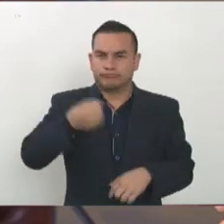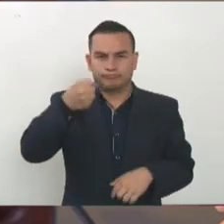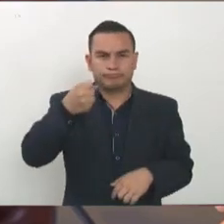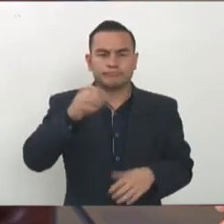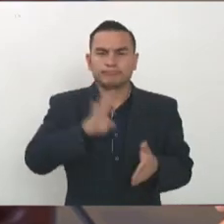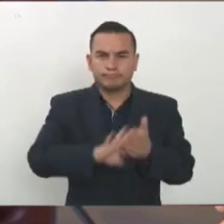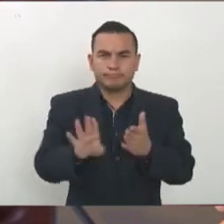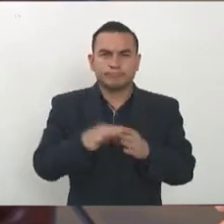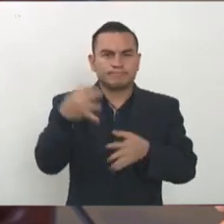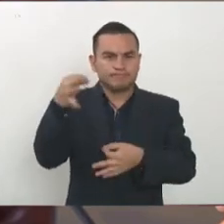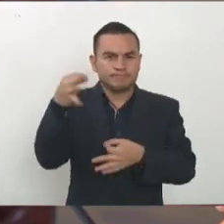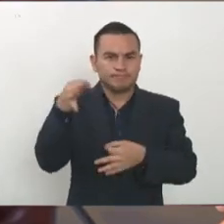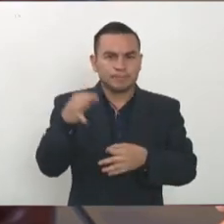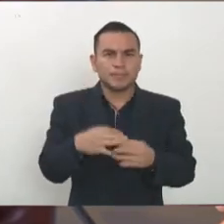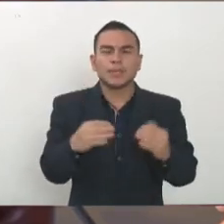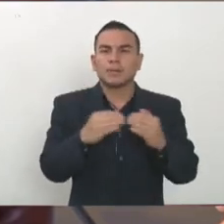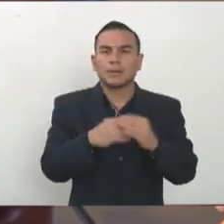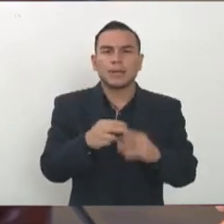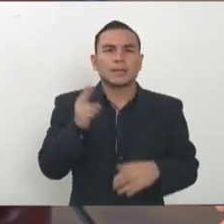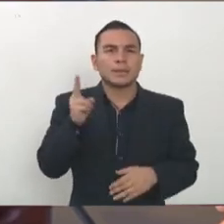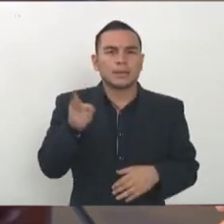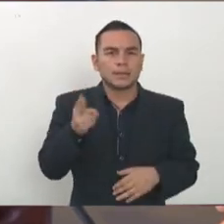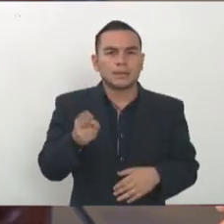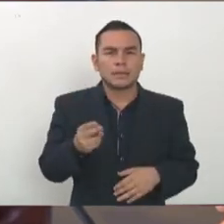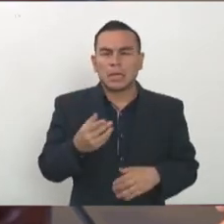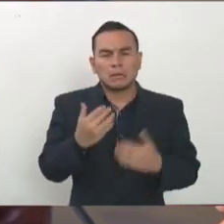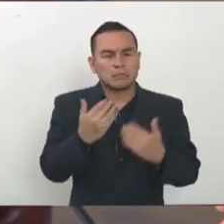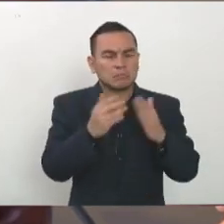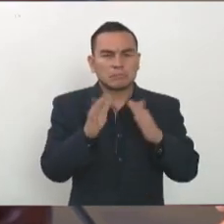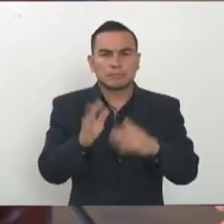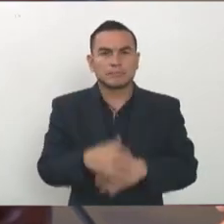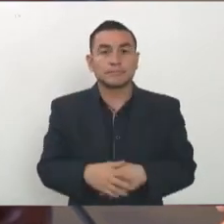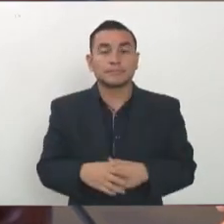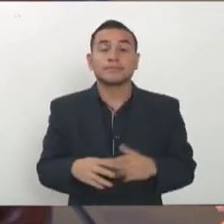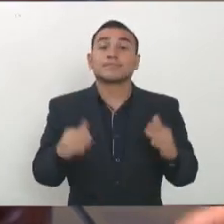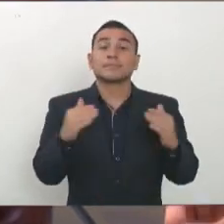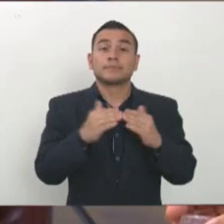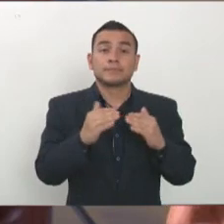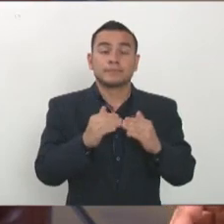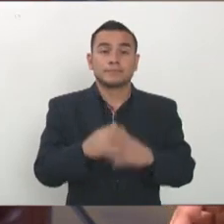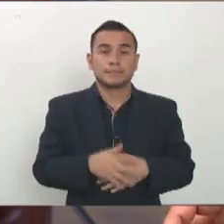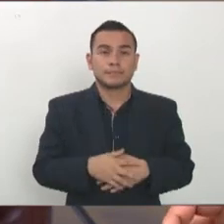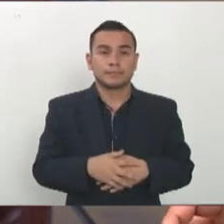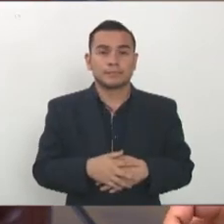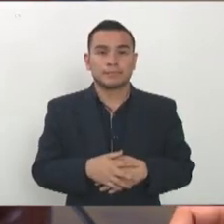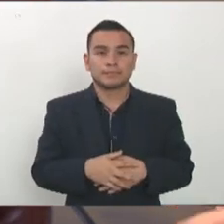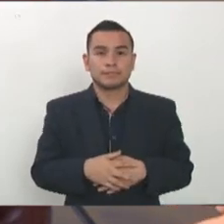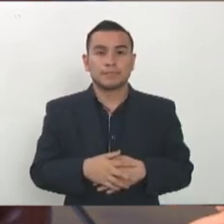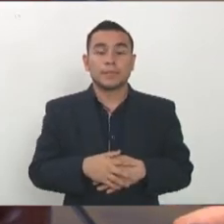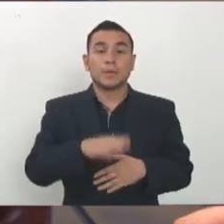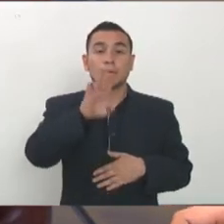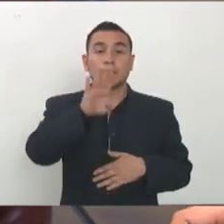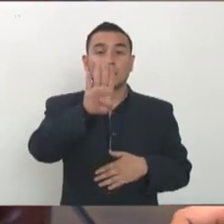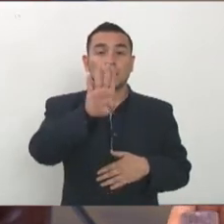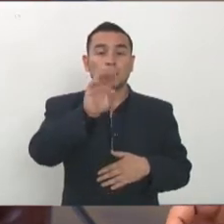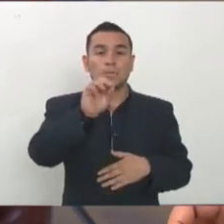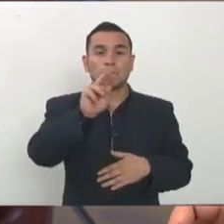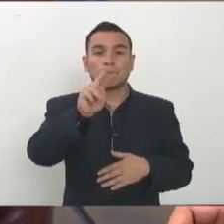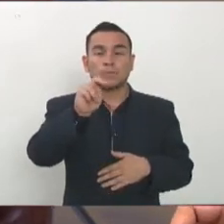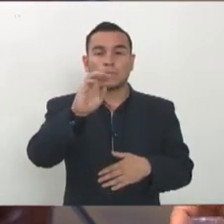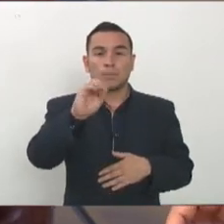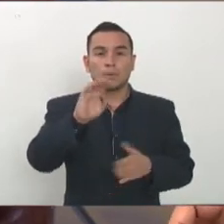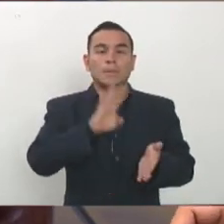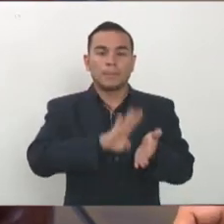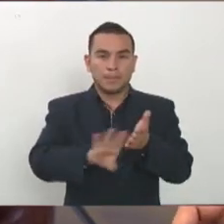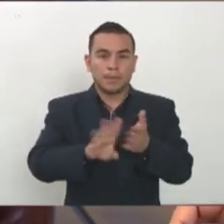taxistas en fin aparte de eso también se le va a dar un bono de ciento cincuenta